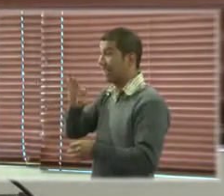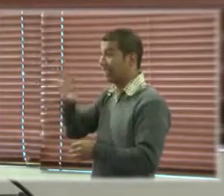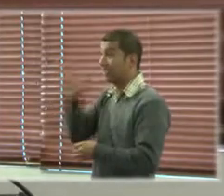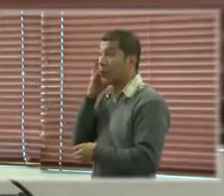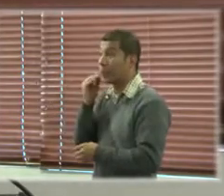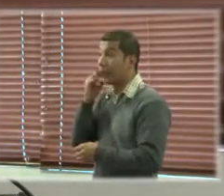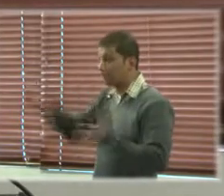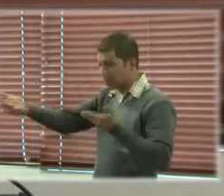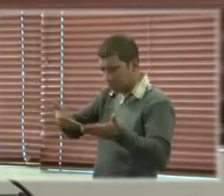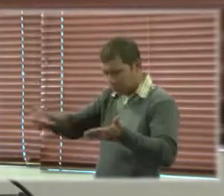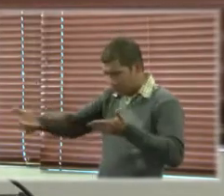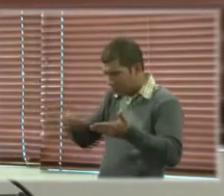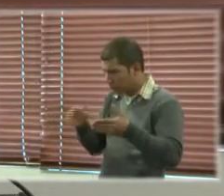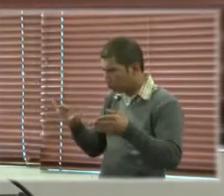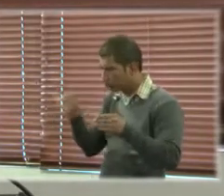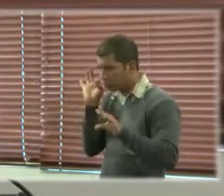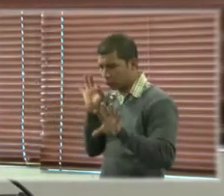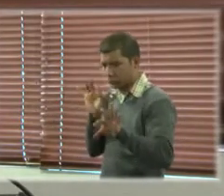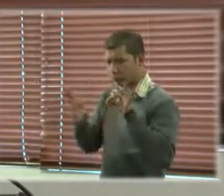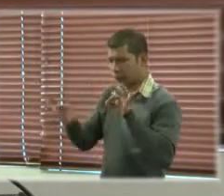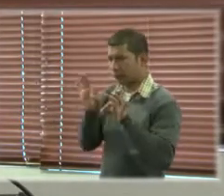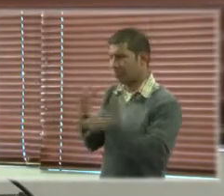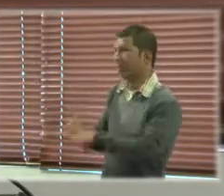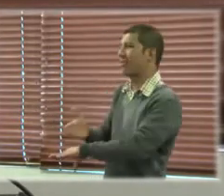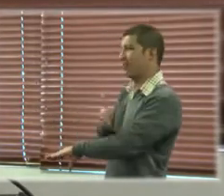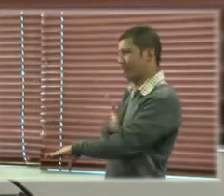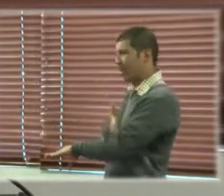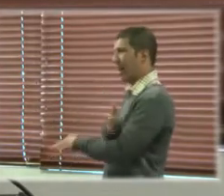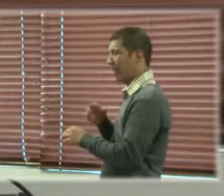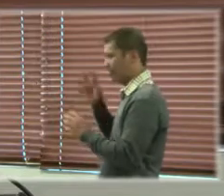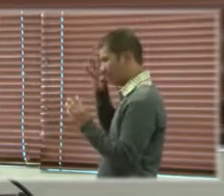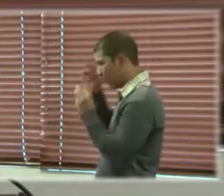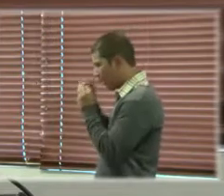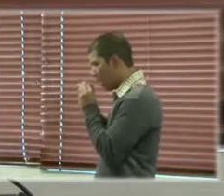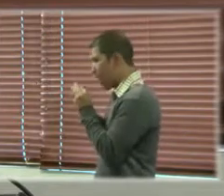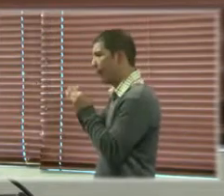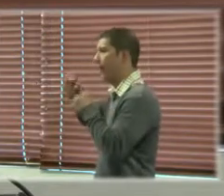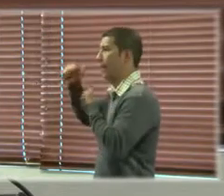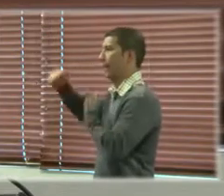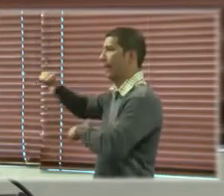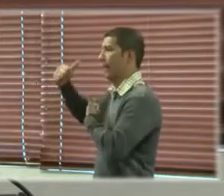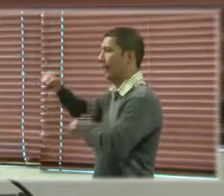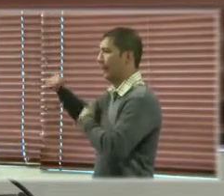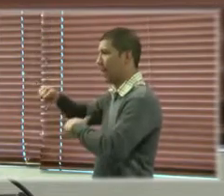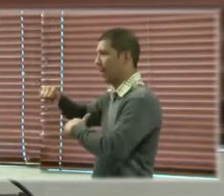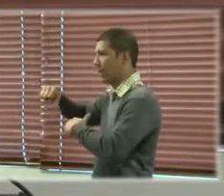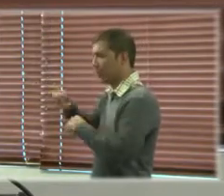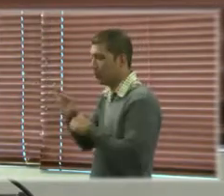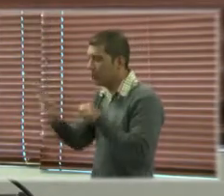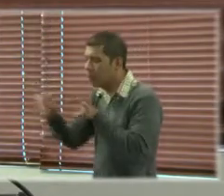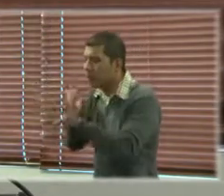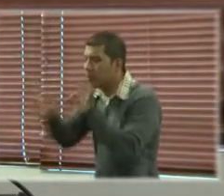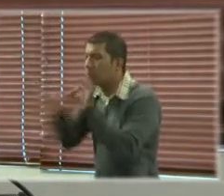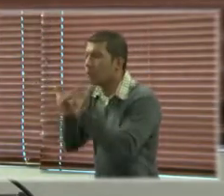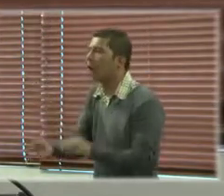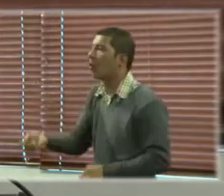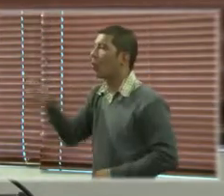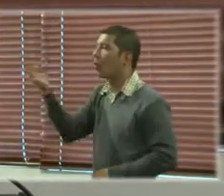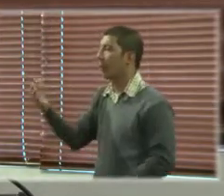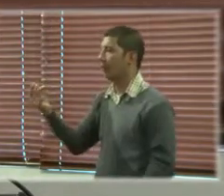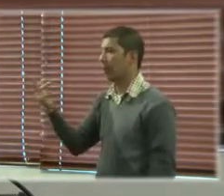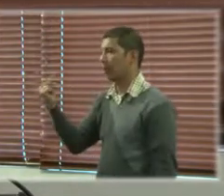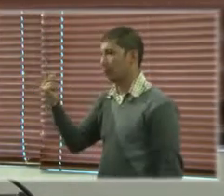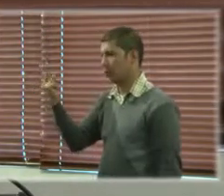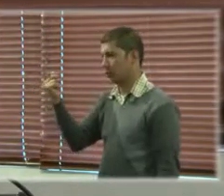según los criterios definidos de cuáles serán esas buenas prácticas, así que hemos seleccionado 12 buenas prácticas